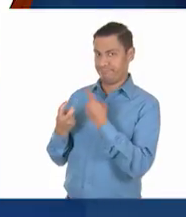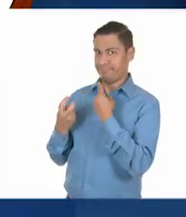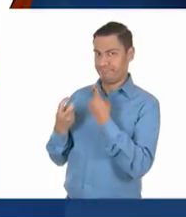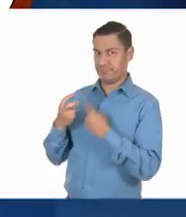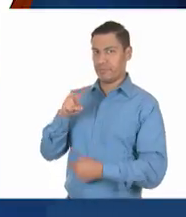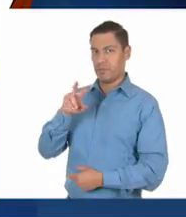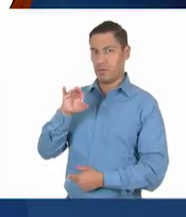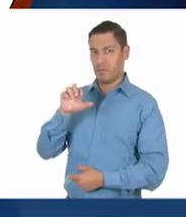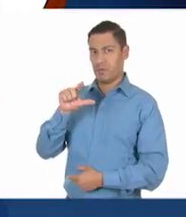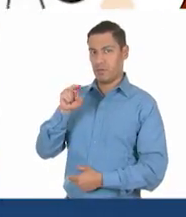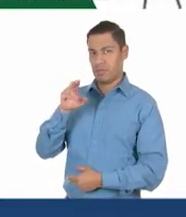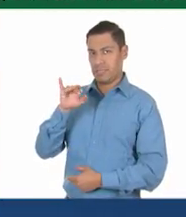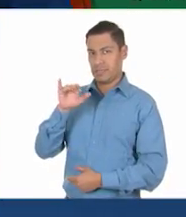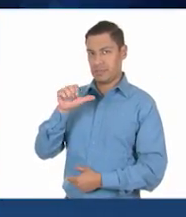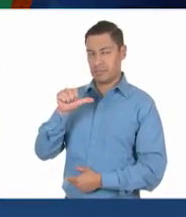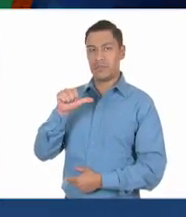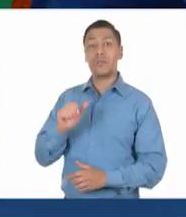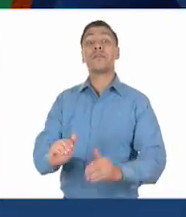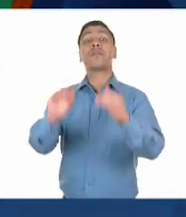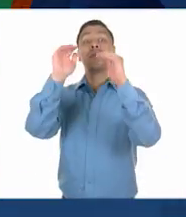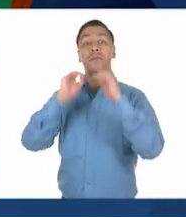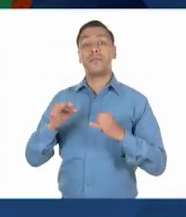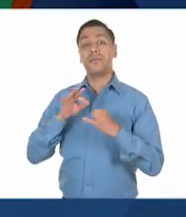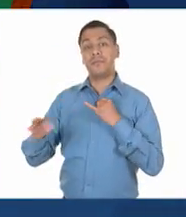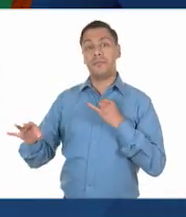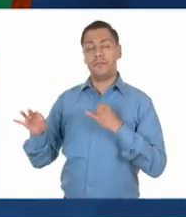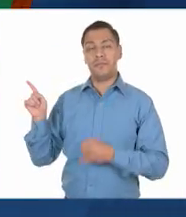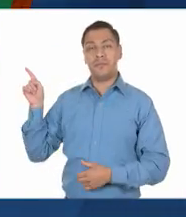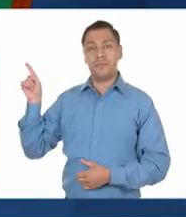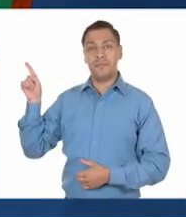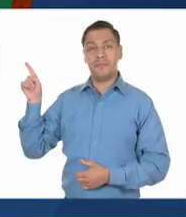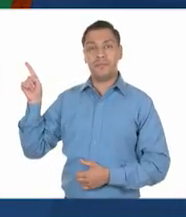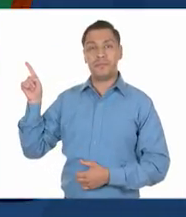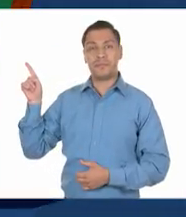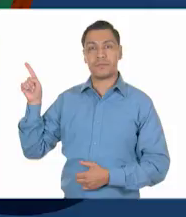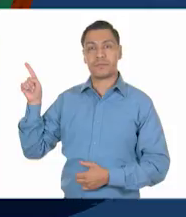bien, Ale. Y ahora vamos con nuestra última imagen.